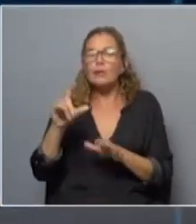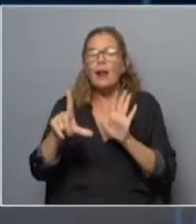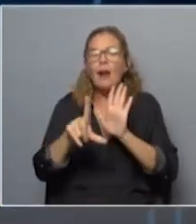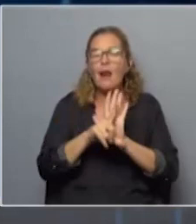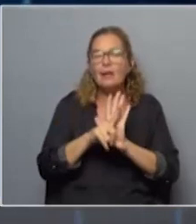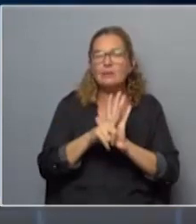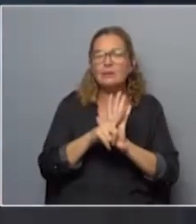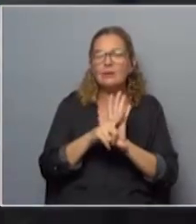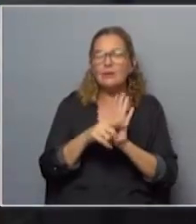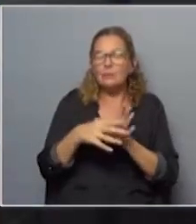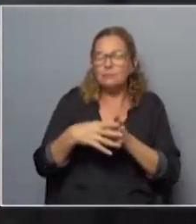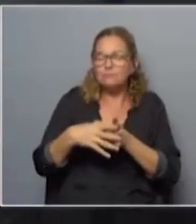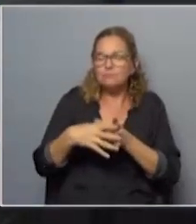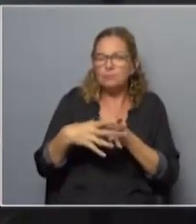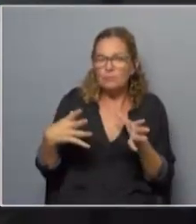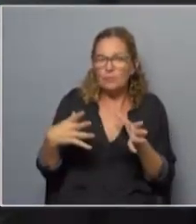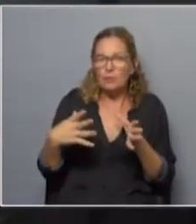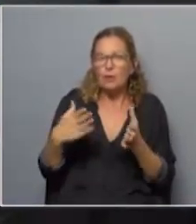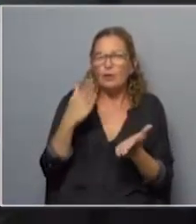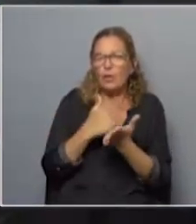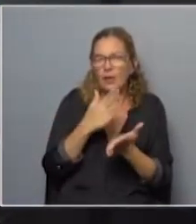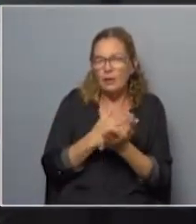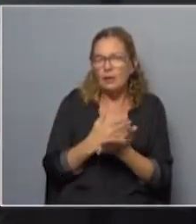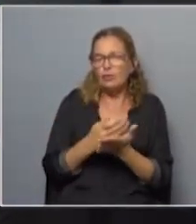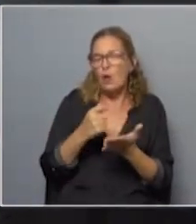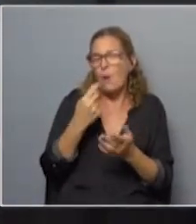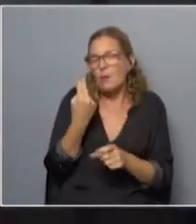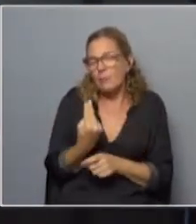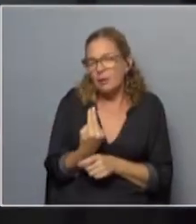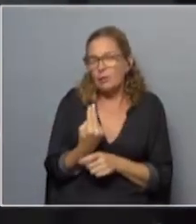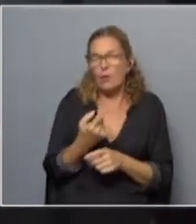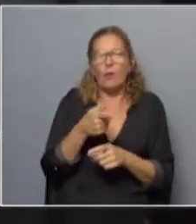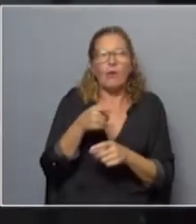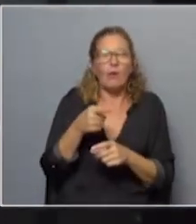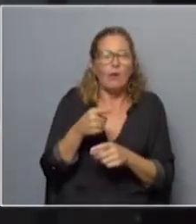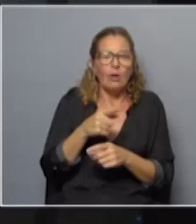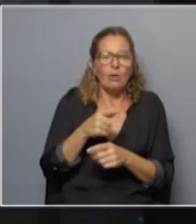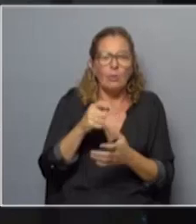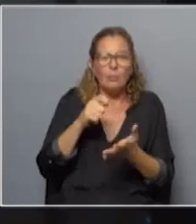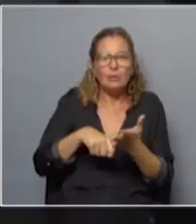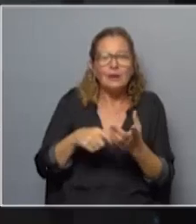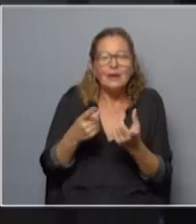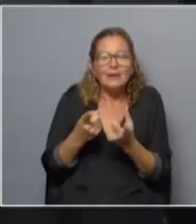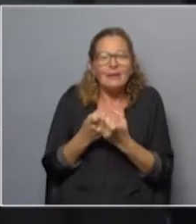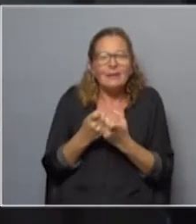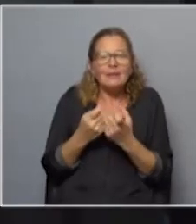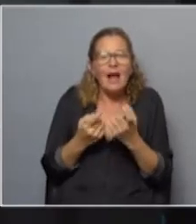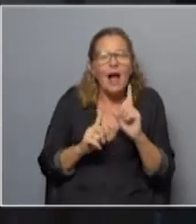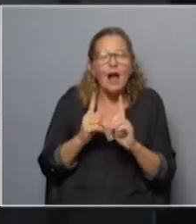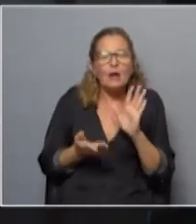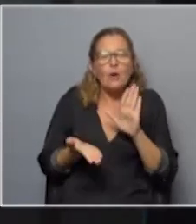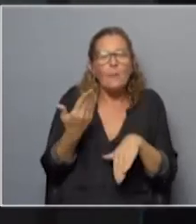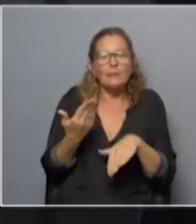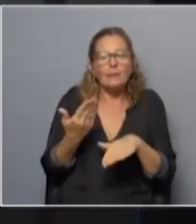que por su dimensión de incorporación de derechos, de habilitaciones, de disposiciones, requieren algo más que una